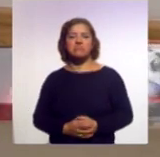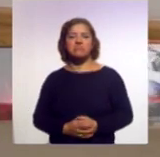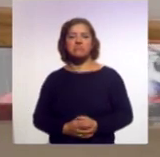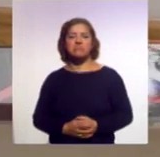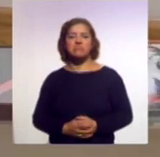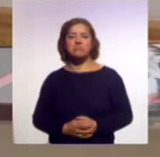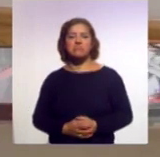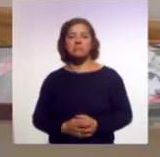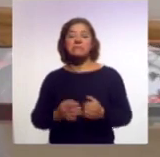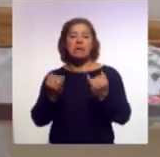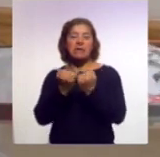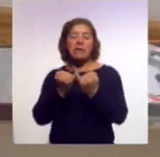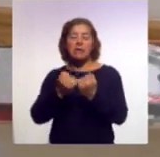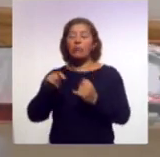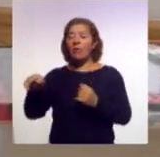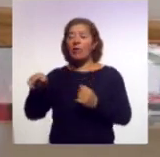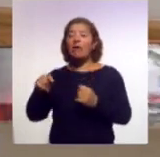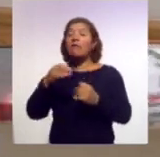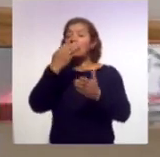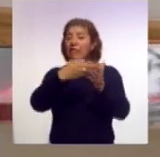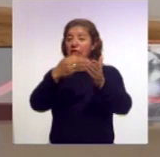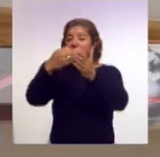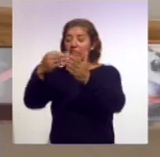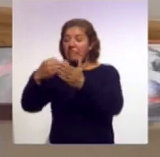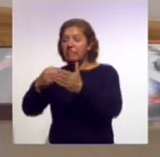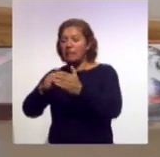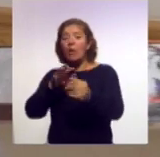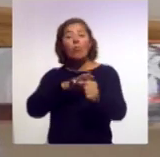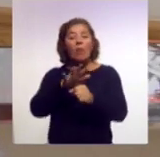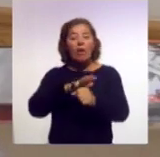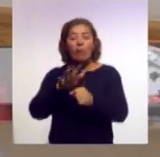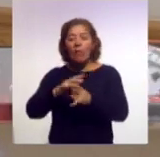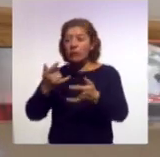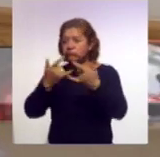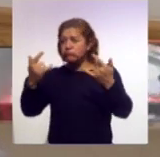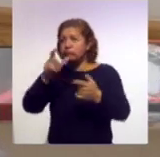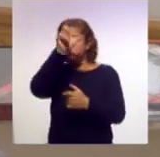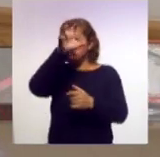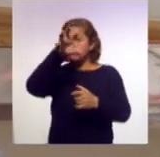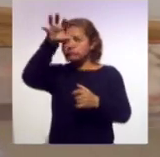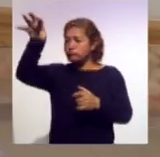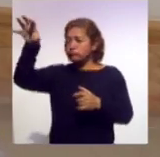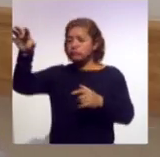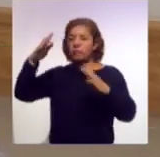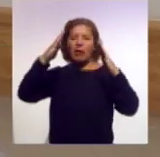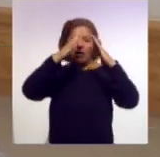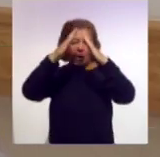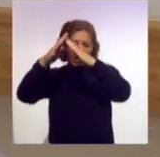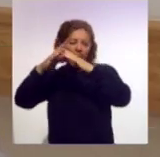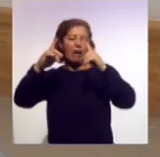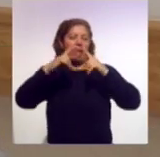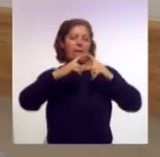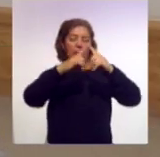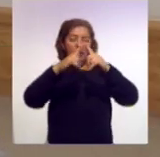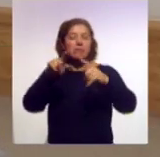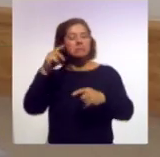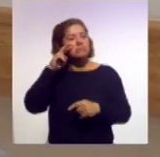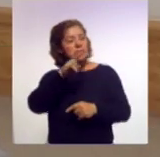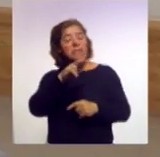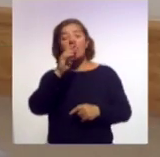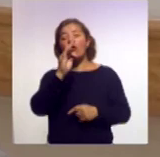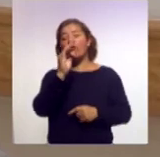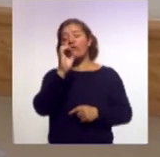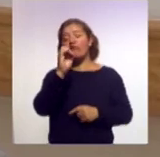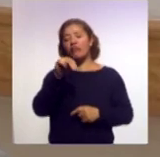de inmuebles históricos van a ser apoyados con recursos del FONTEN, del Fondo